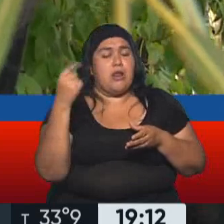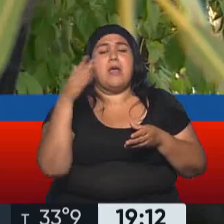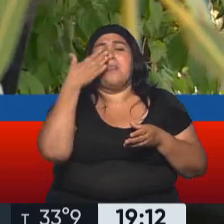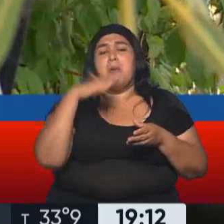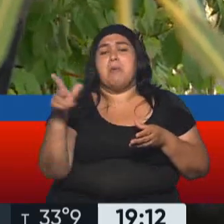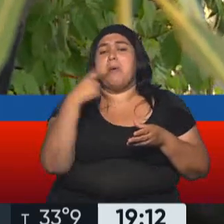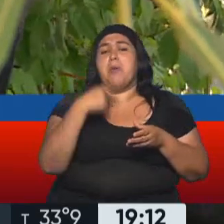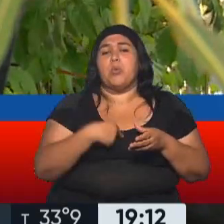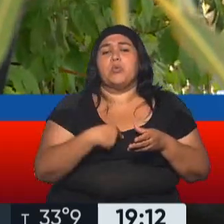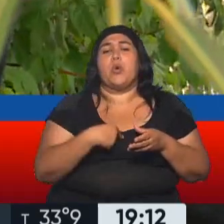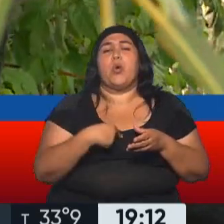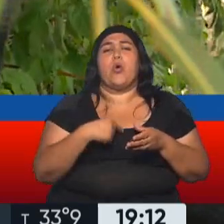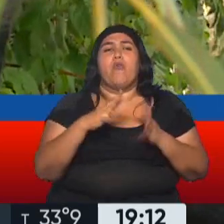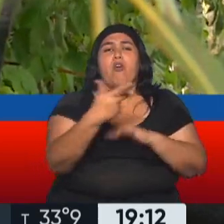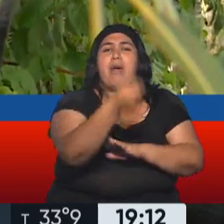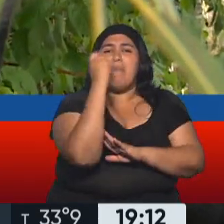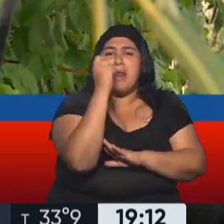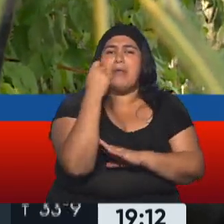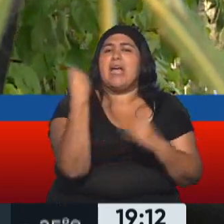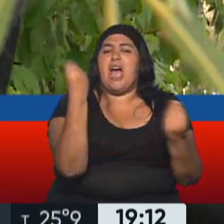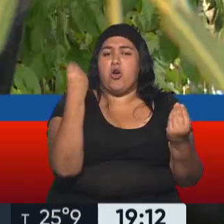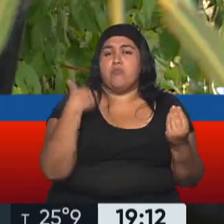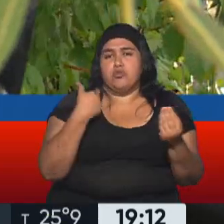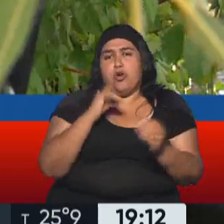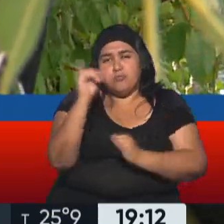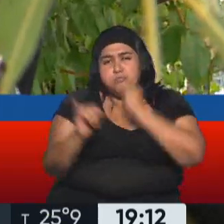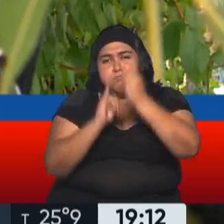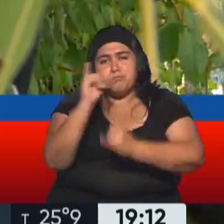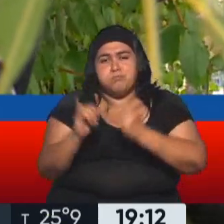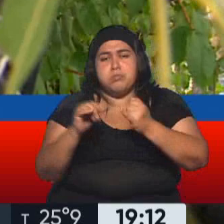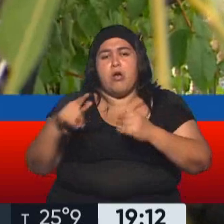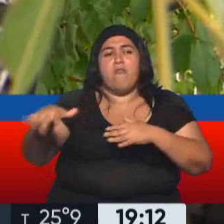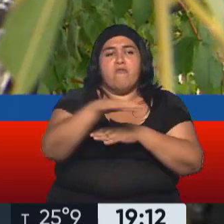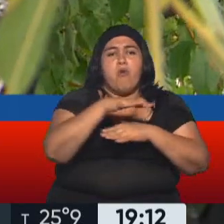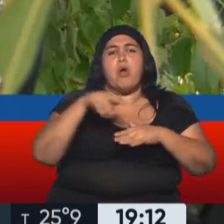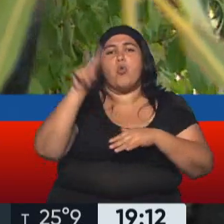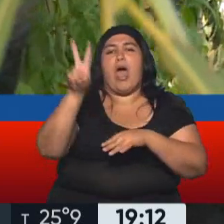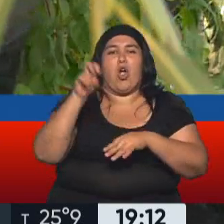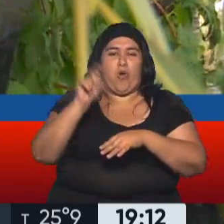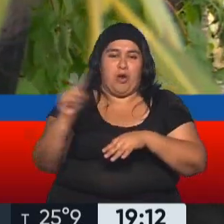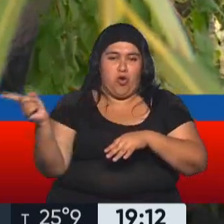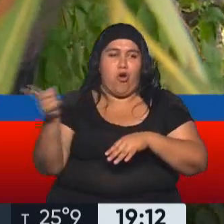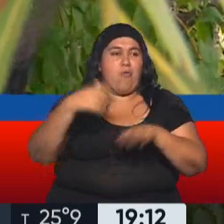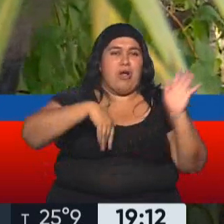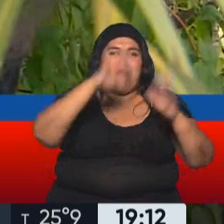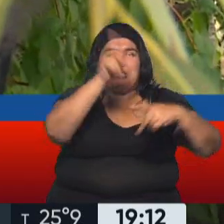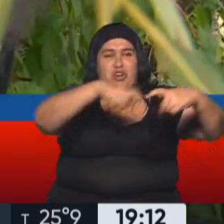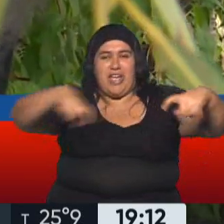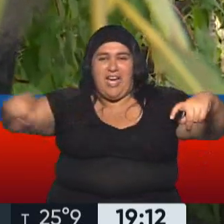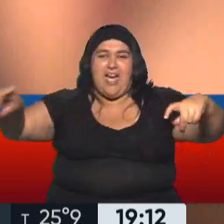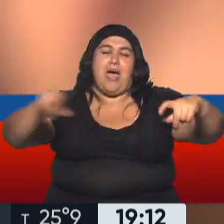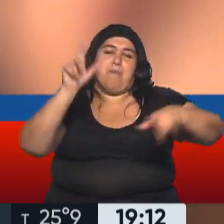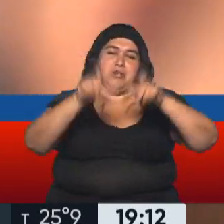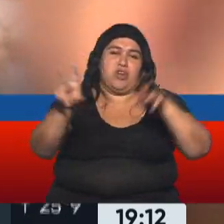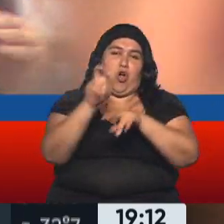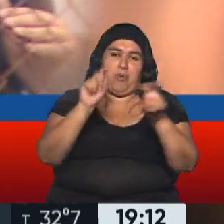cómo era para pescar y todo, y yo le indiqué los lugares que no te cobran. Claro. Porque tenés toda parte de la costanera que no te